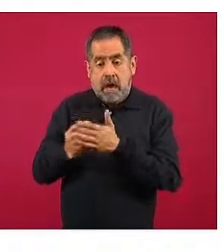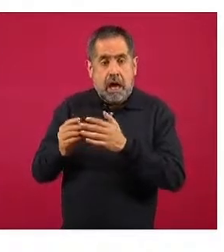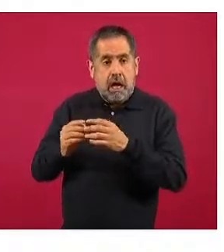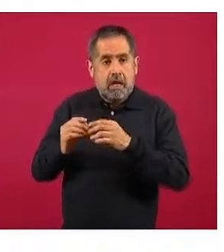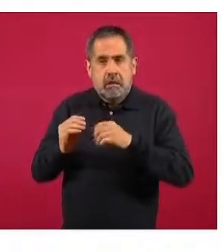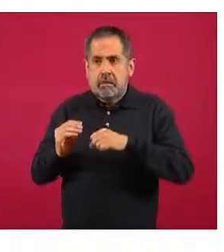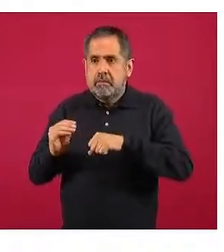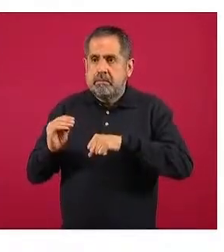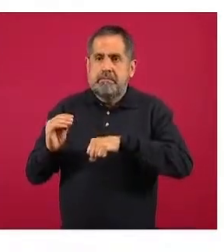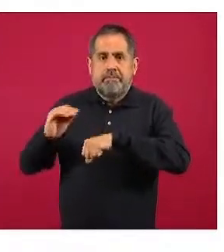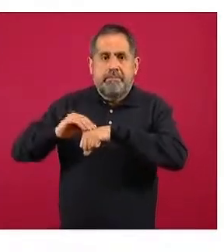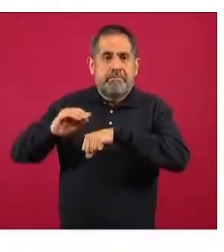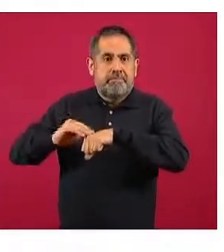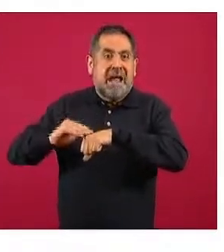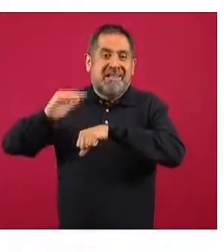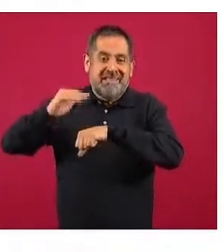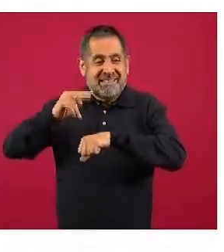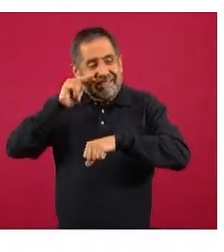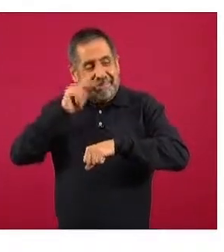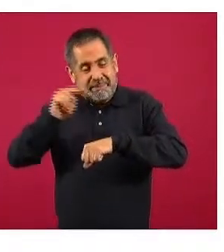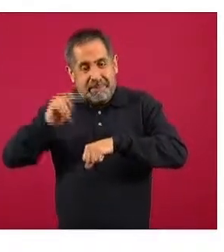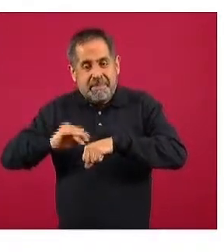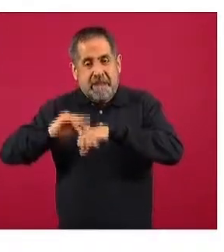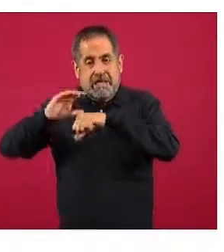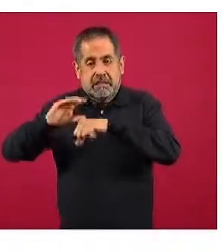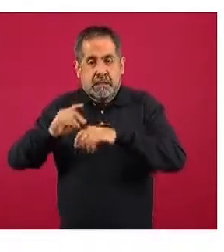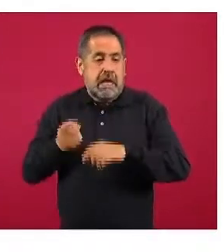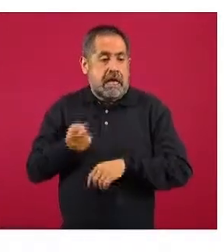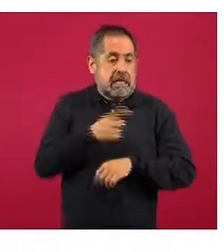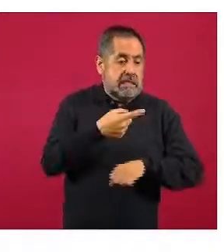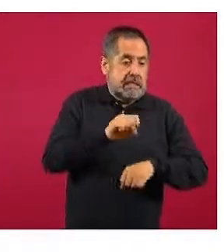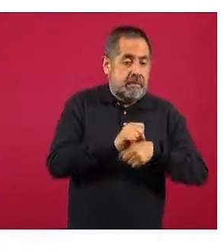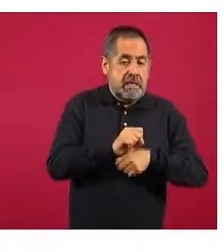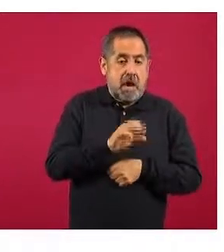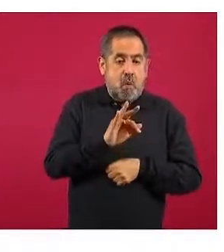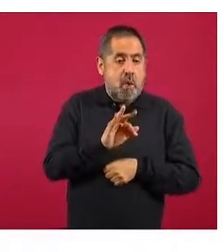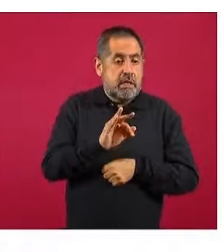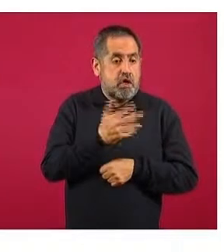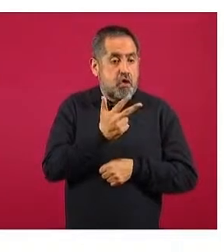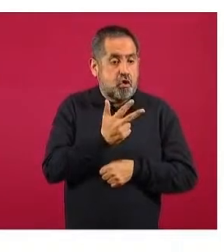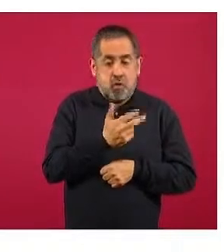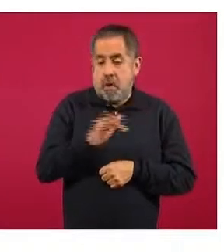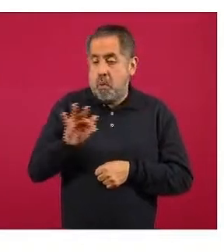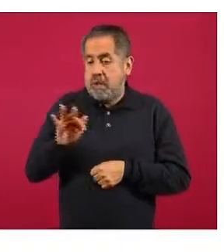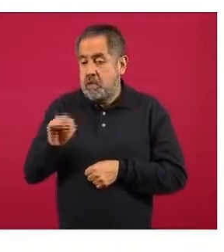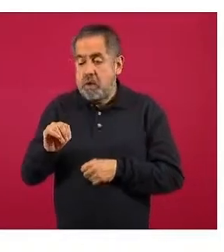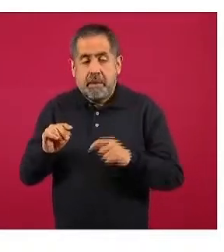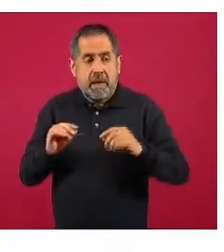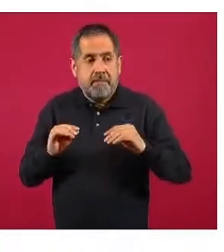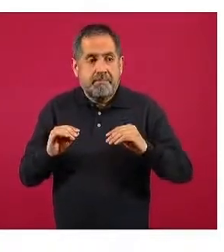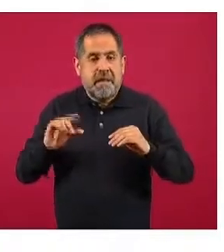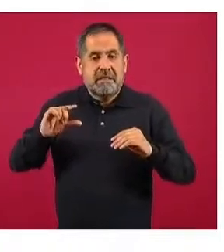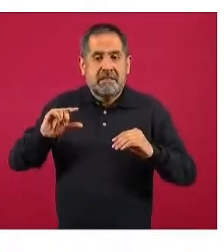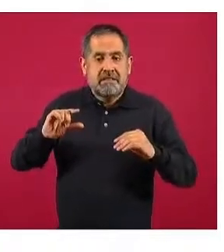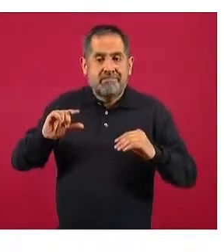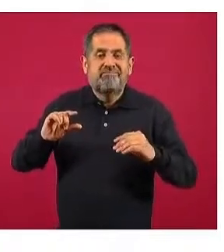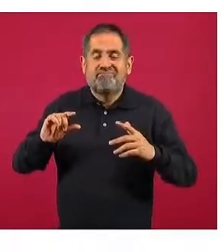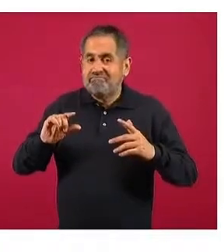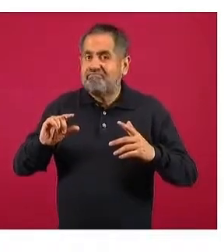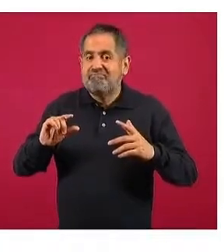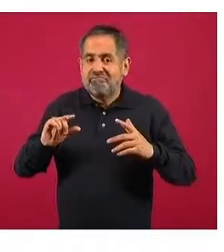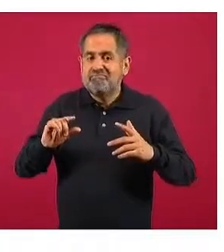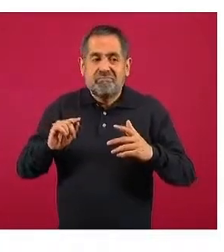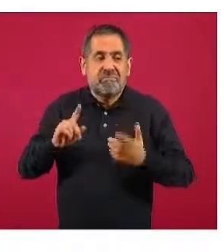incremento que estamos observando entre la semana 48 y la 49. Es decir, la cantidad de